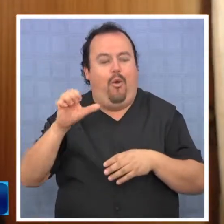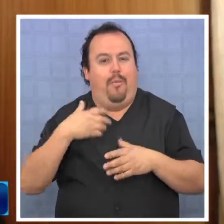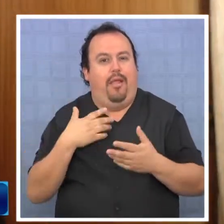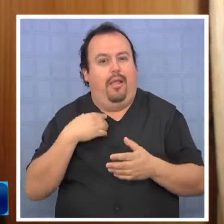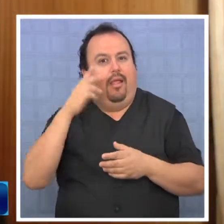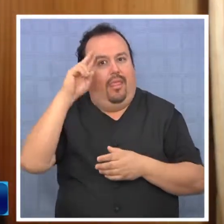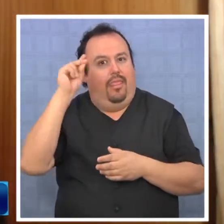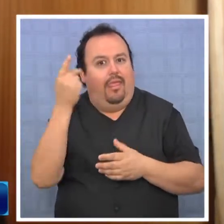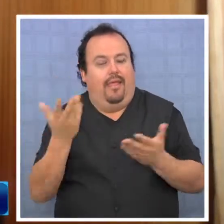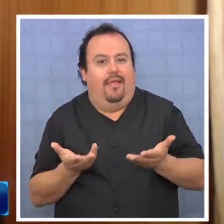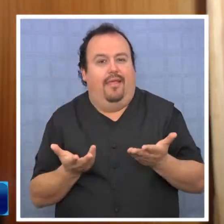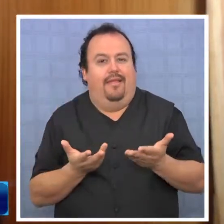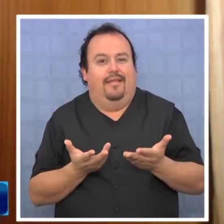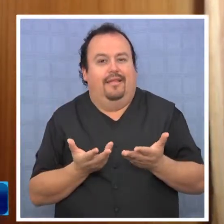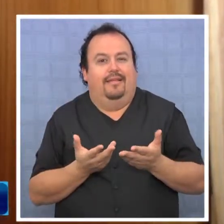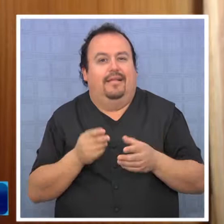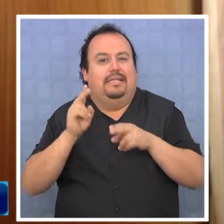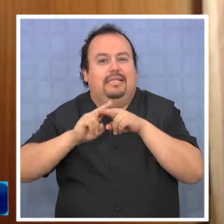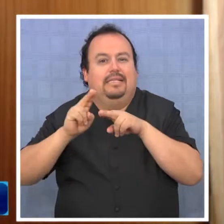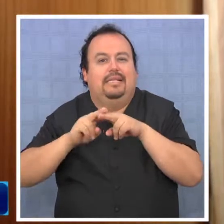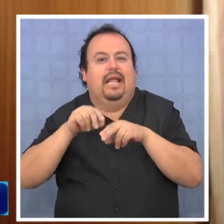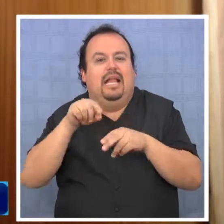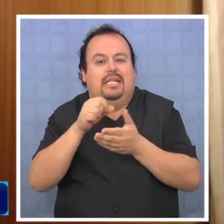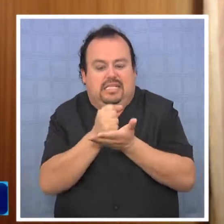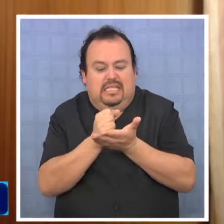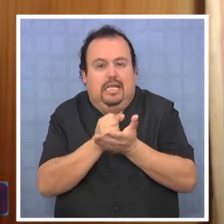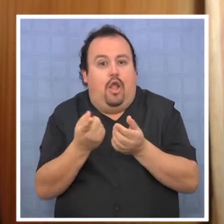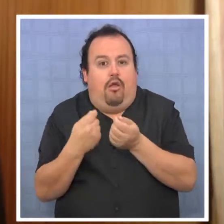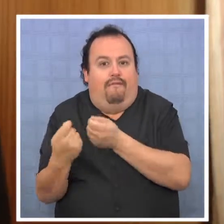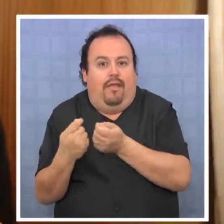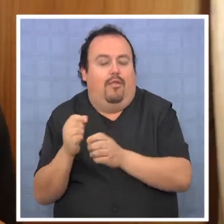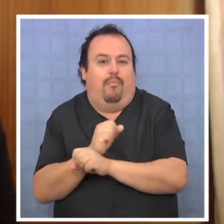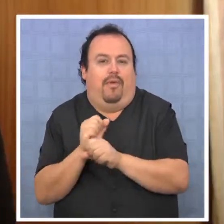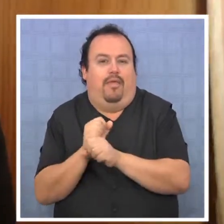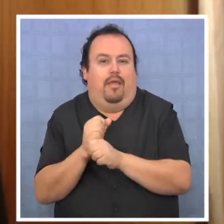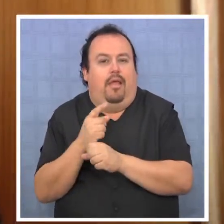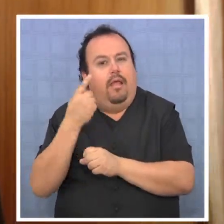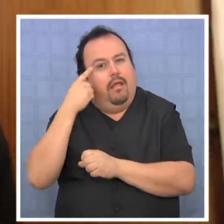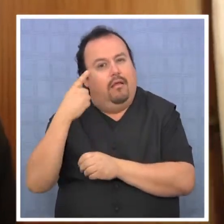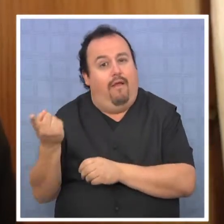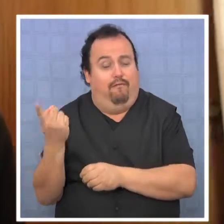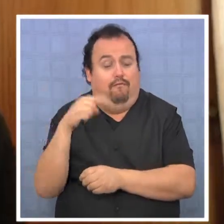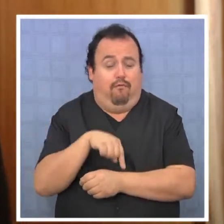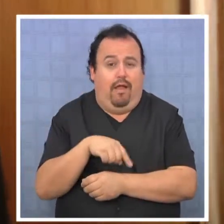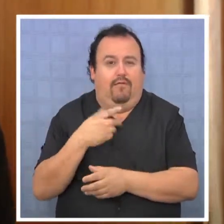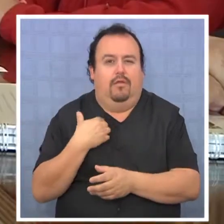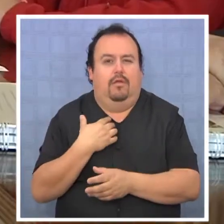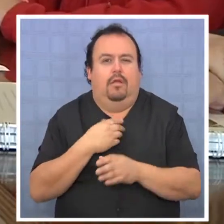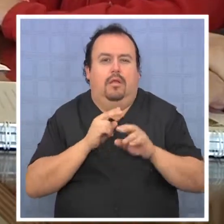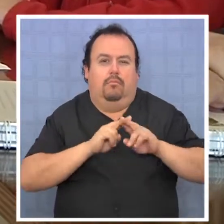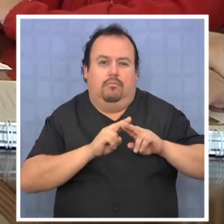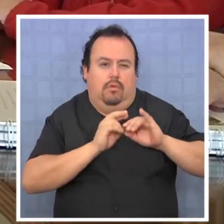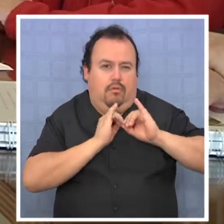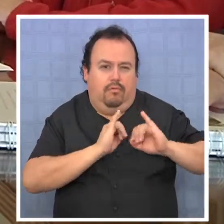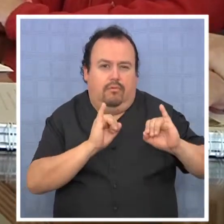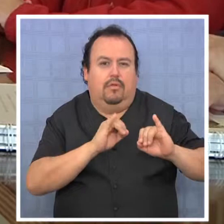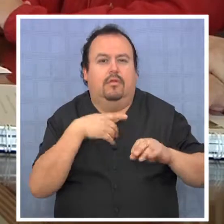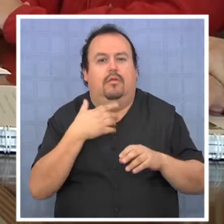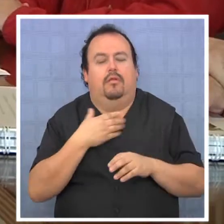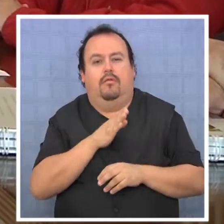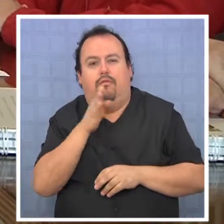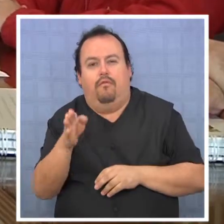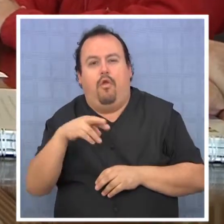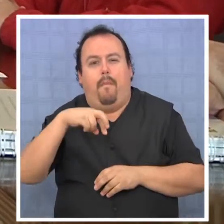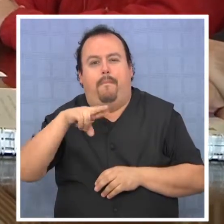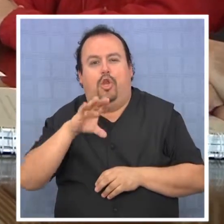la idea de hacer subproductos, porque las hierbas como tal no se podían vender. Vuelvo, hago el informe, compro